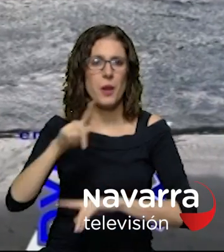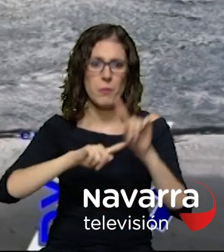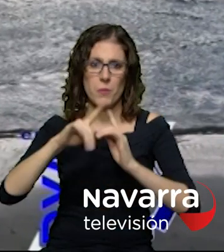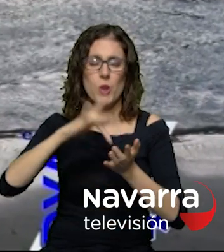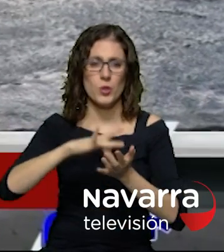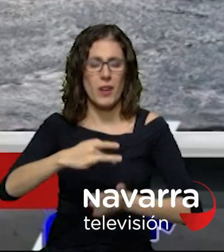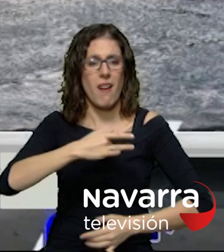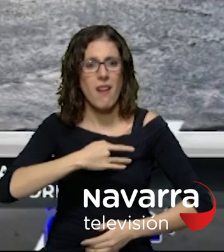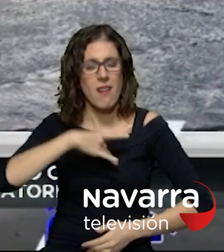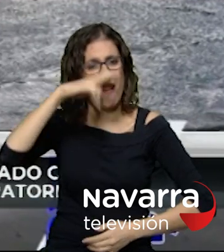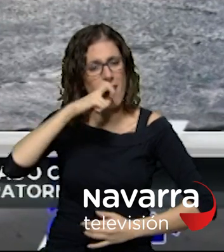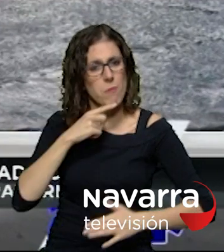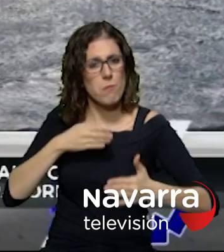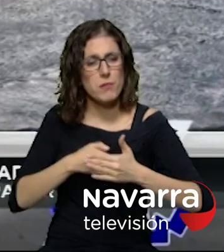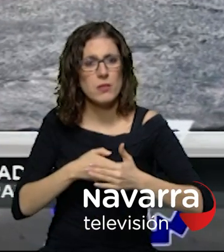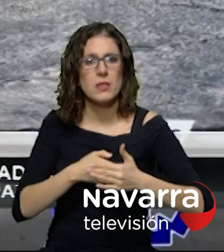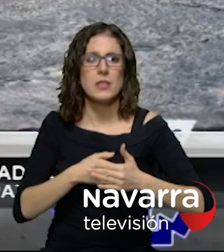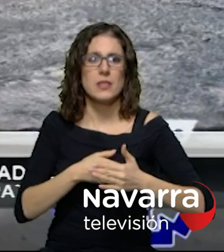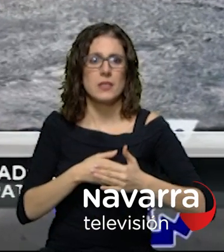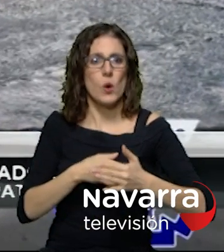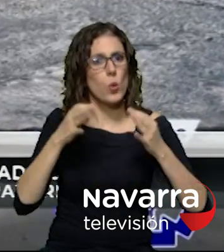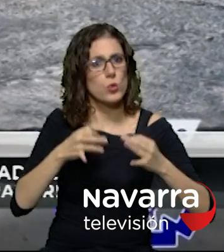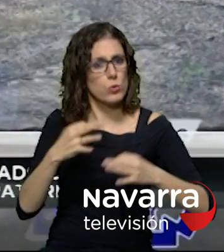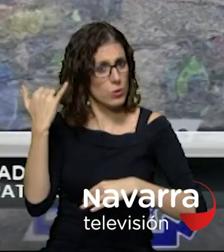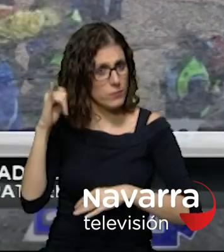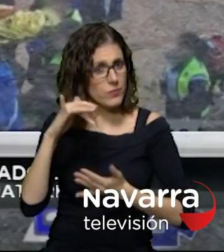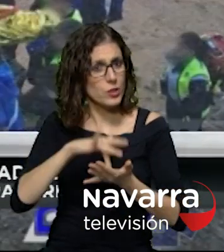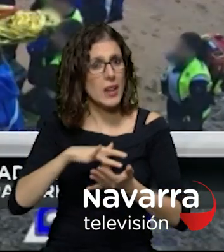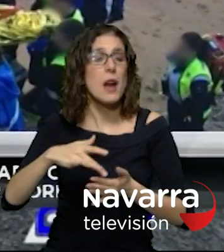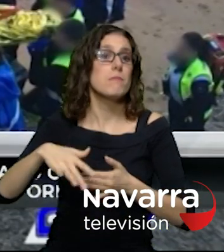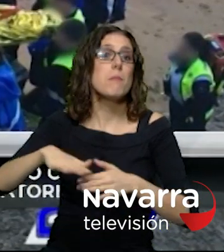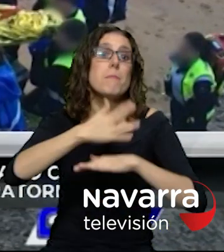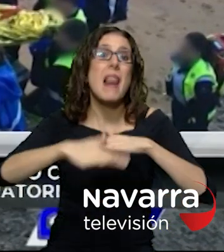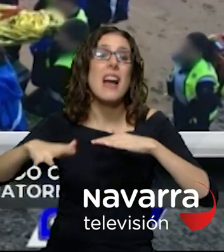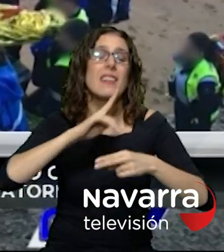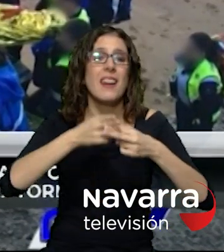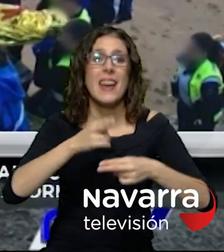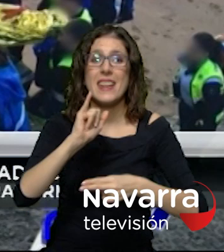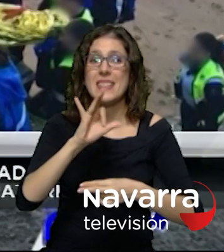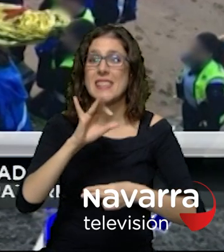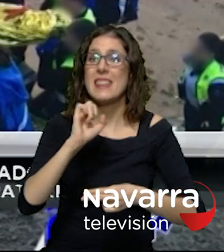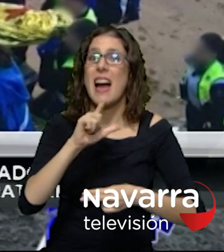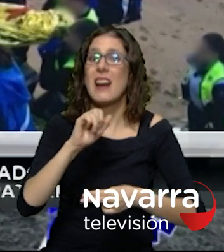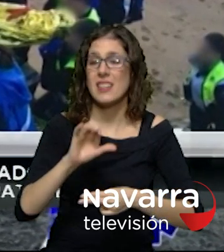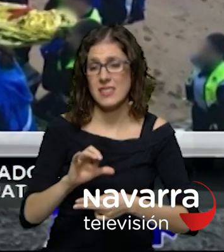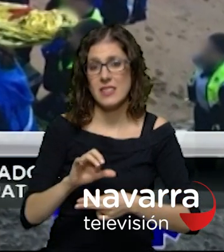de navarra ha sufrido una parada cardiorrespiratoria cuando practicaba surf en la playa de islares en castro reales ha sido una ambulancia del 061 quien le ha